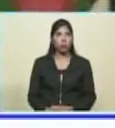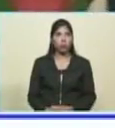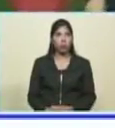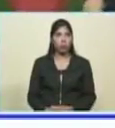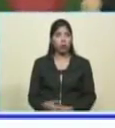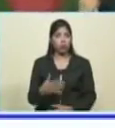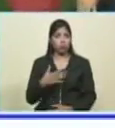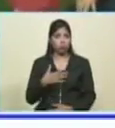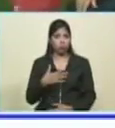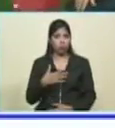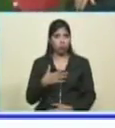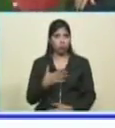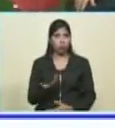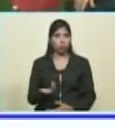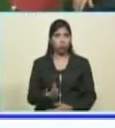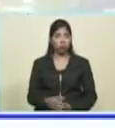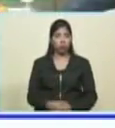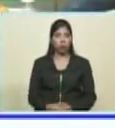Yo puedo decirles,